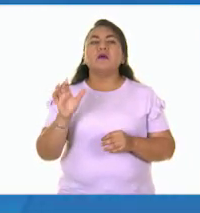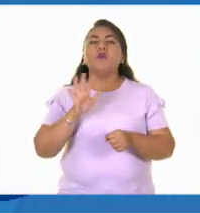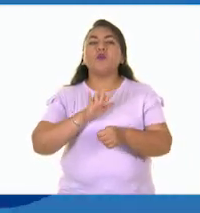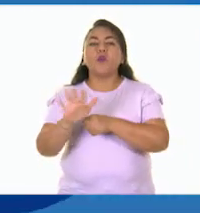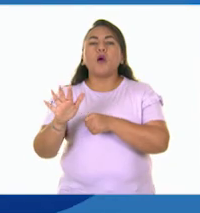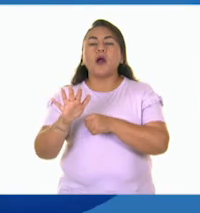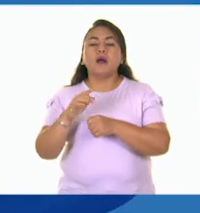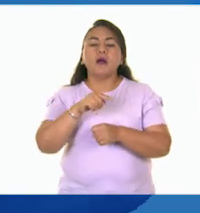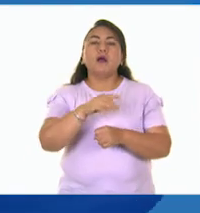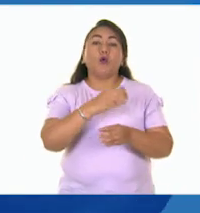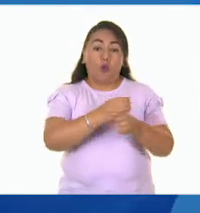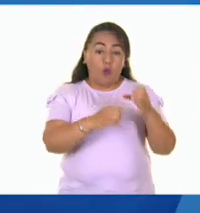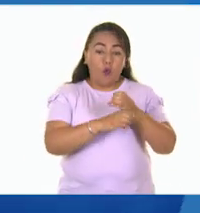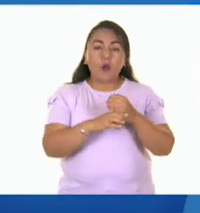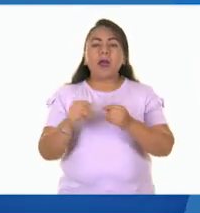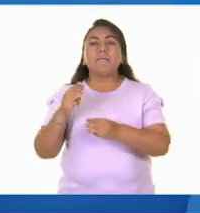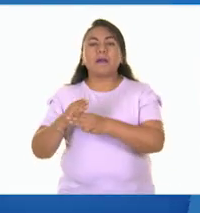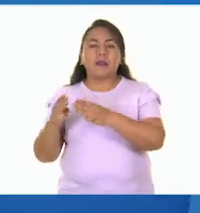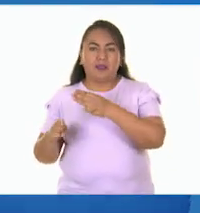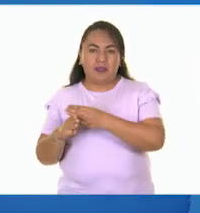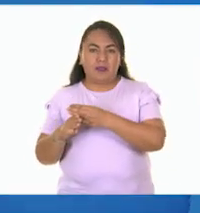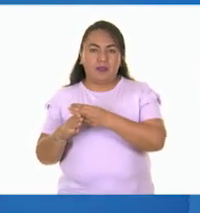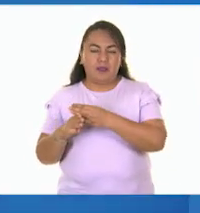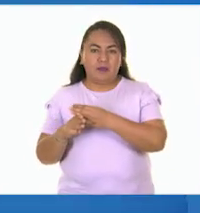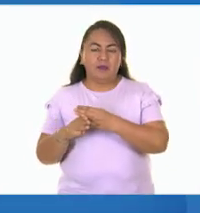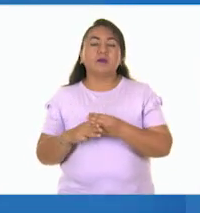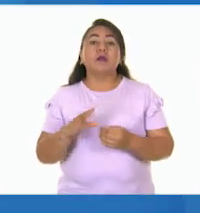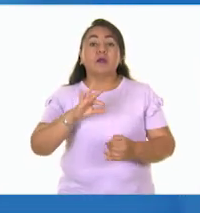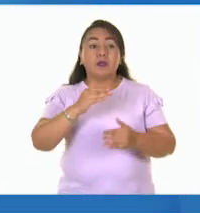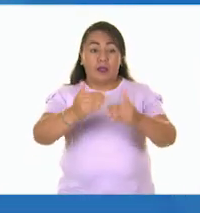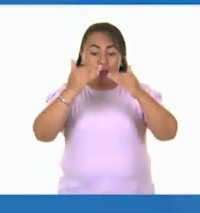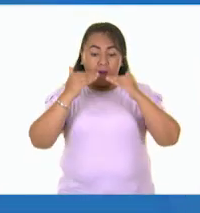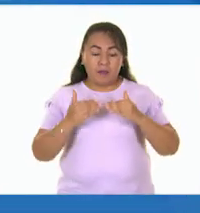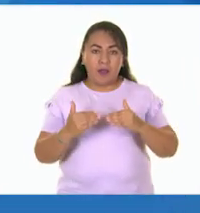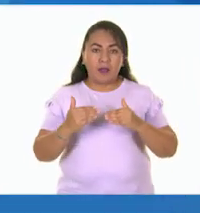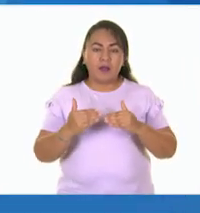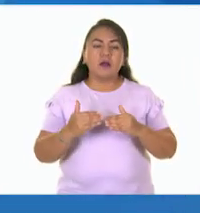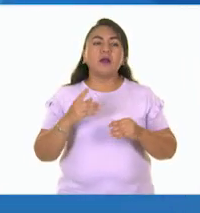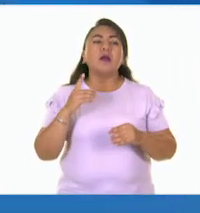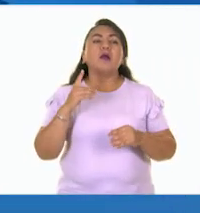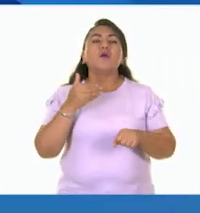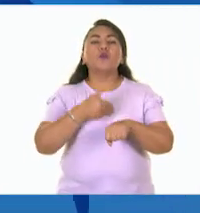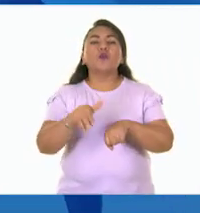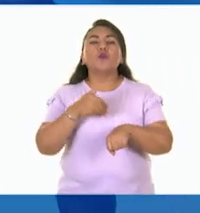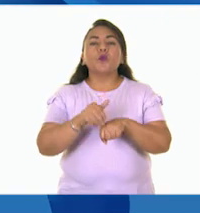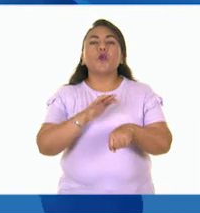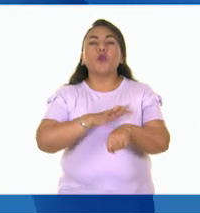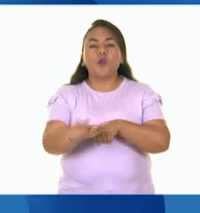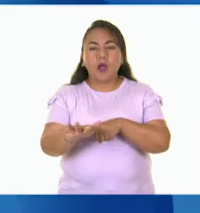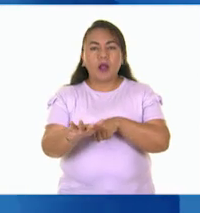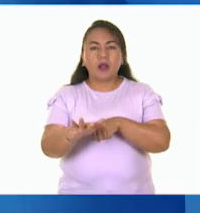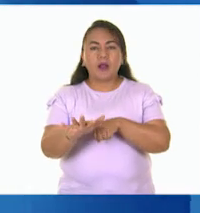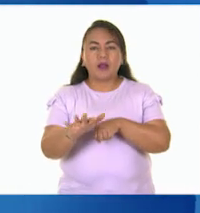Por último, en la parte de abajo vamos a poner qué número de página es.